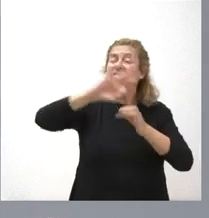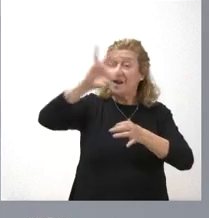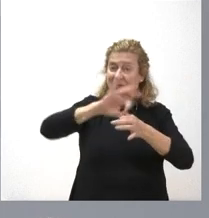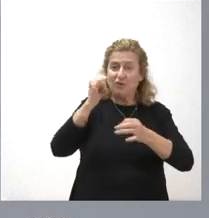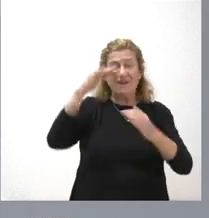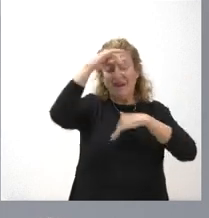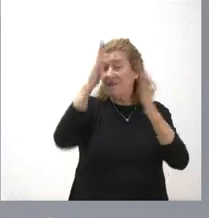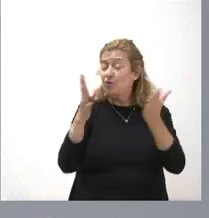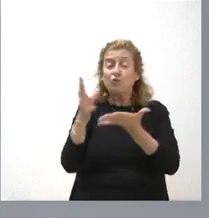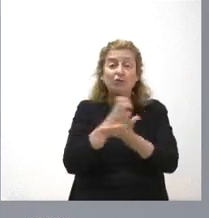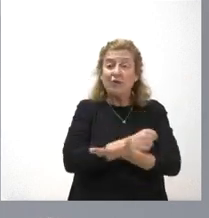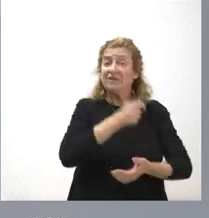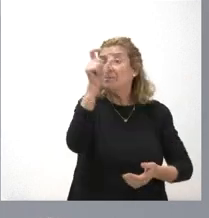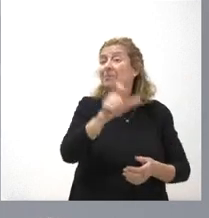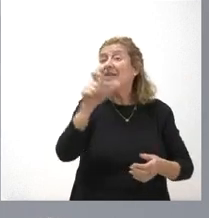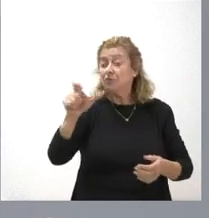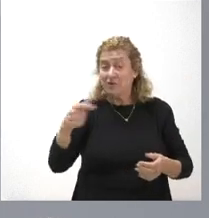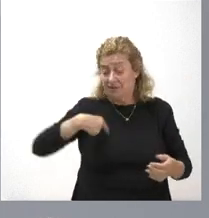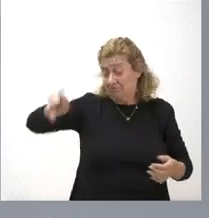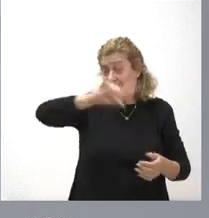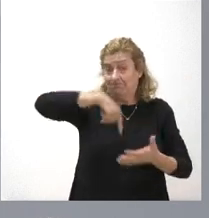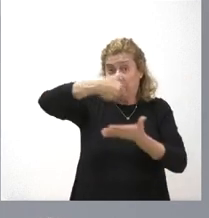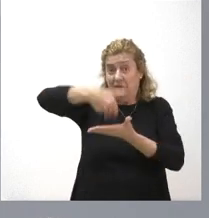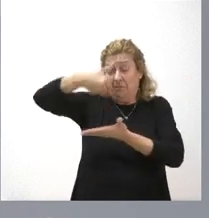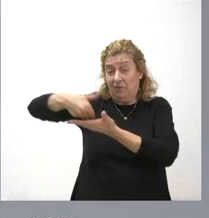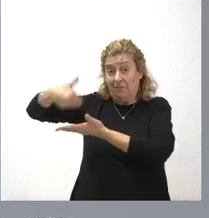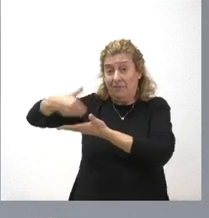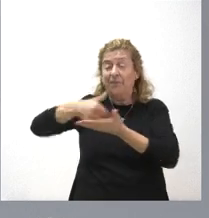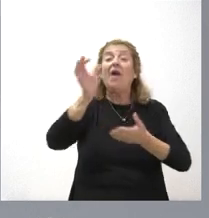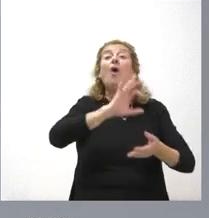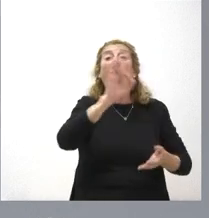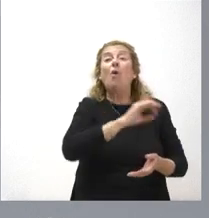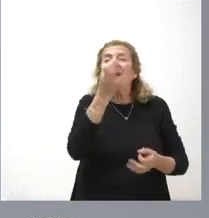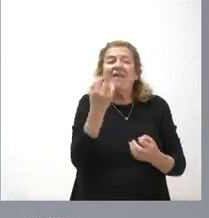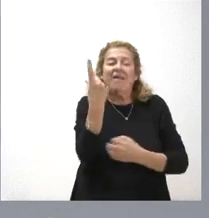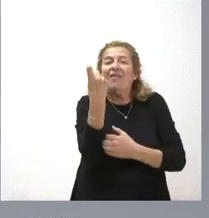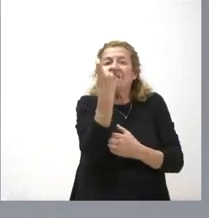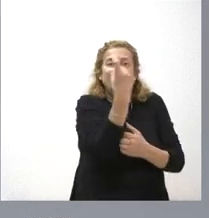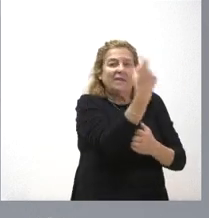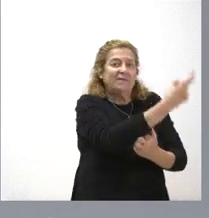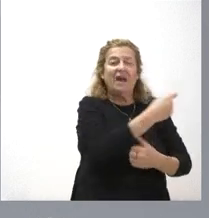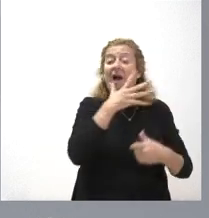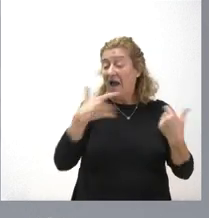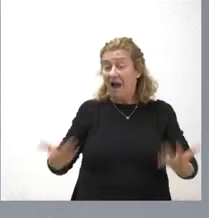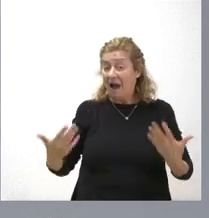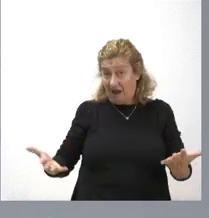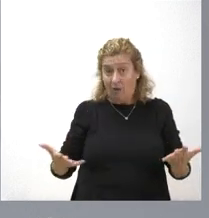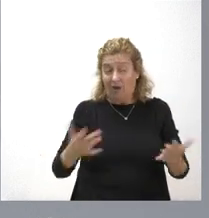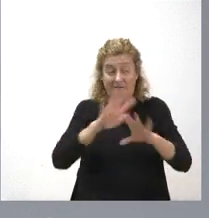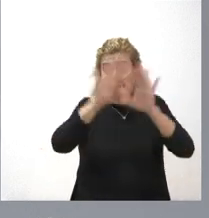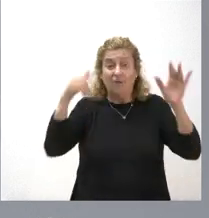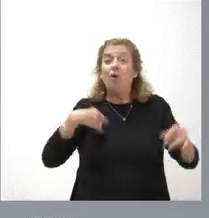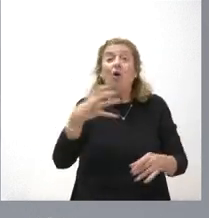todas las personas que nos lo vayan demandando o que lo vayan necesitando. En este momento, evidentemente, no podemos